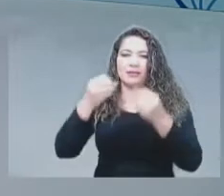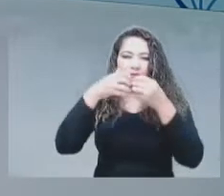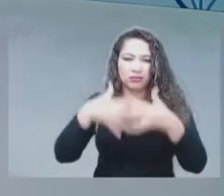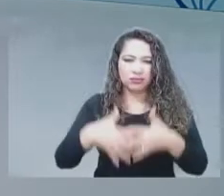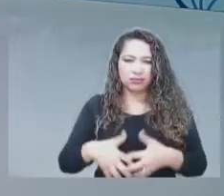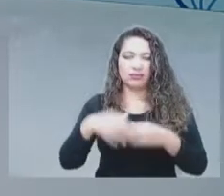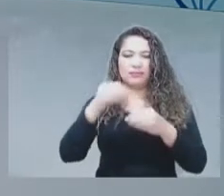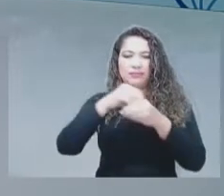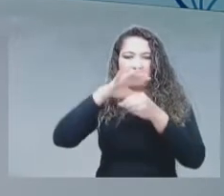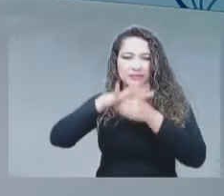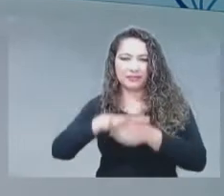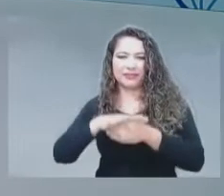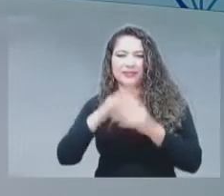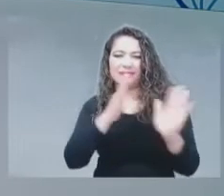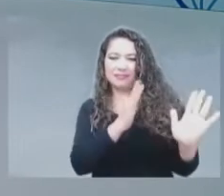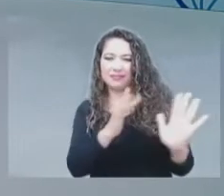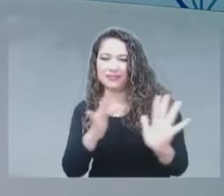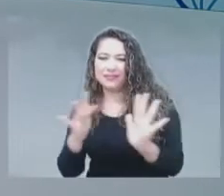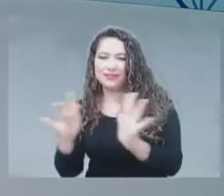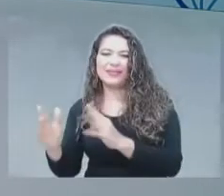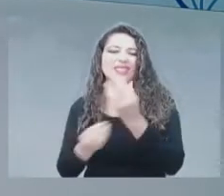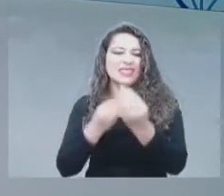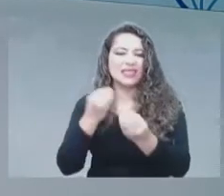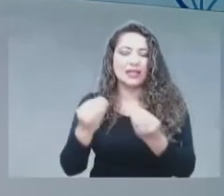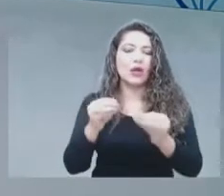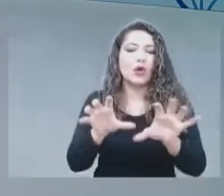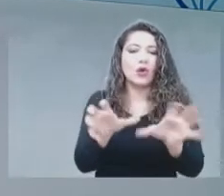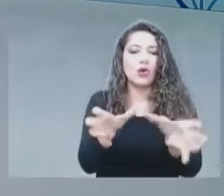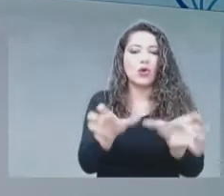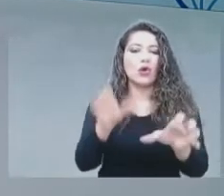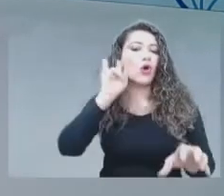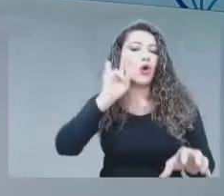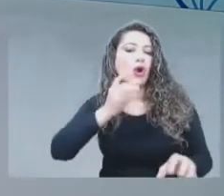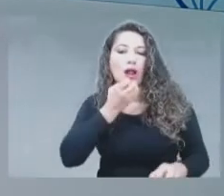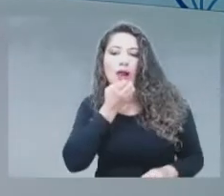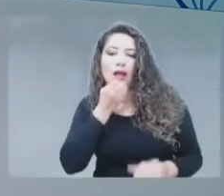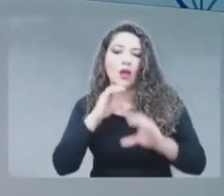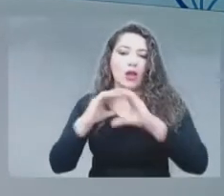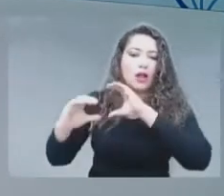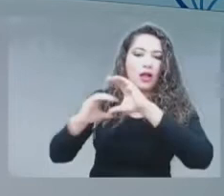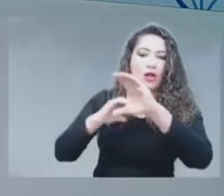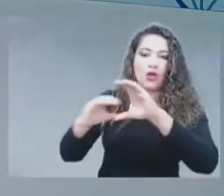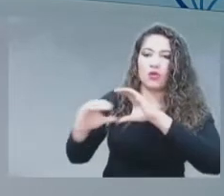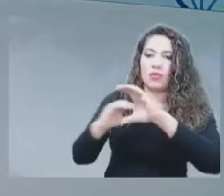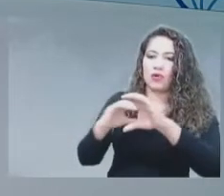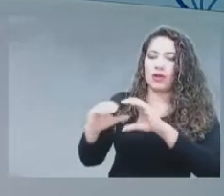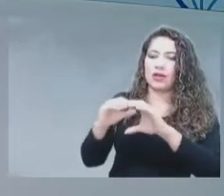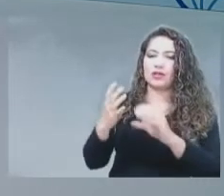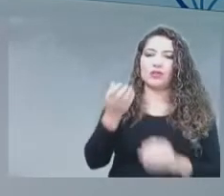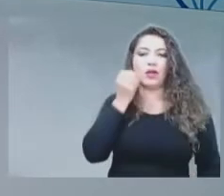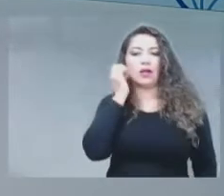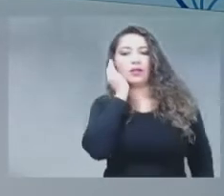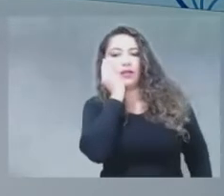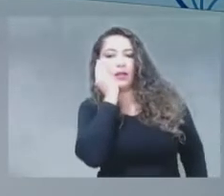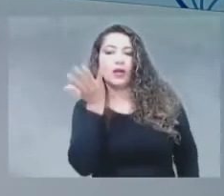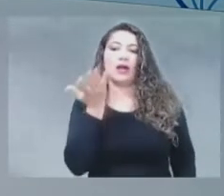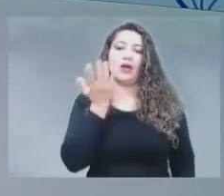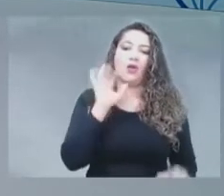hace uso de radiocomunicaciones, de sistemas de comunicaciones inalámbricas. Es por ello que